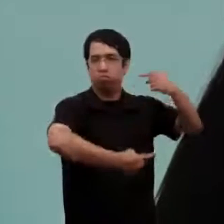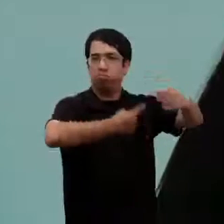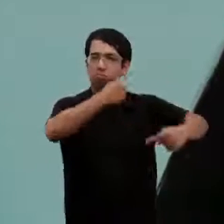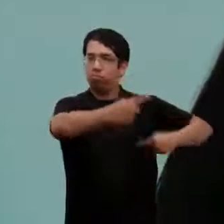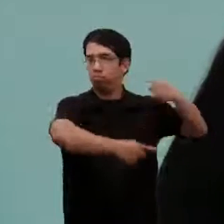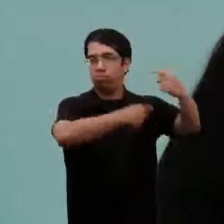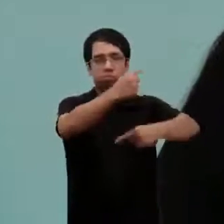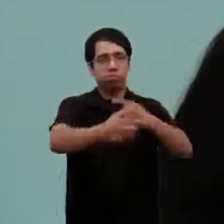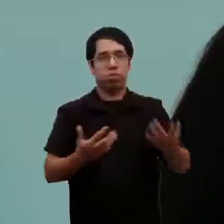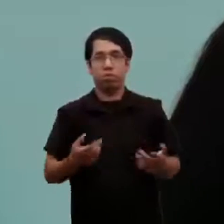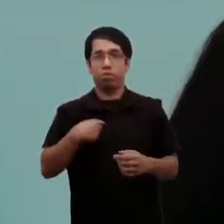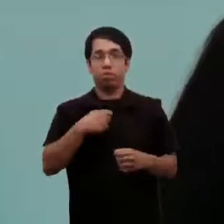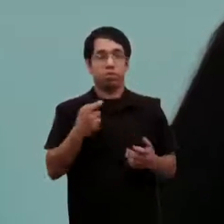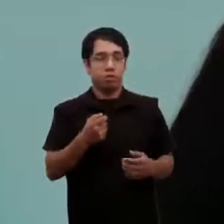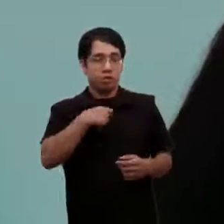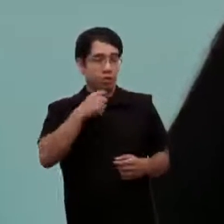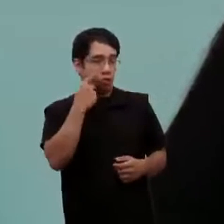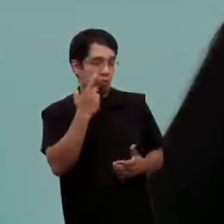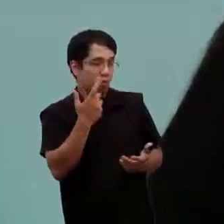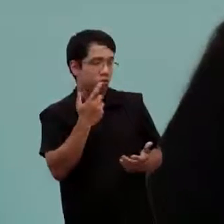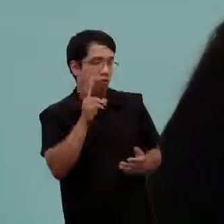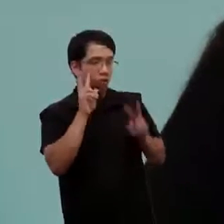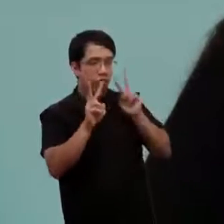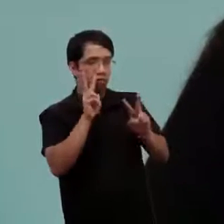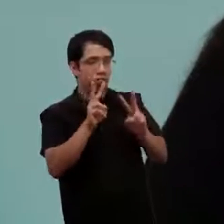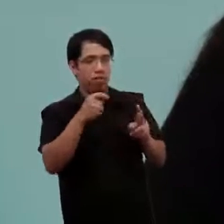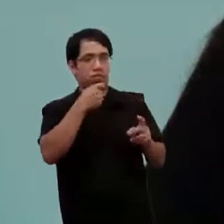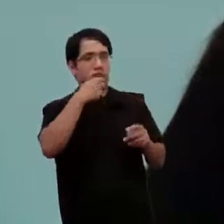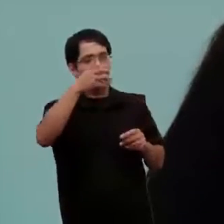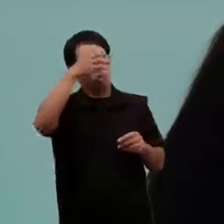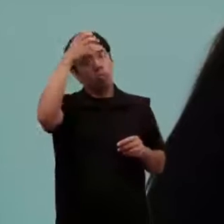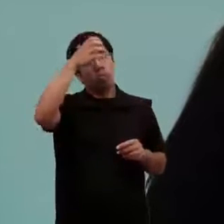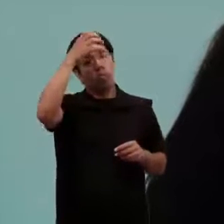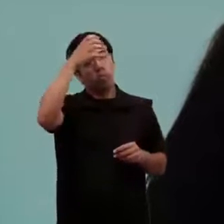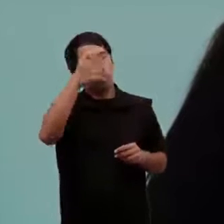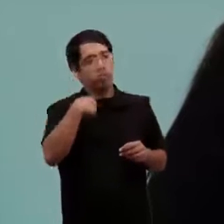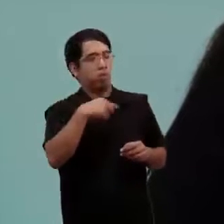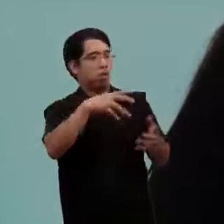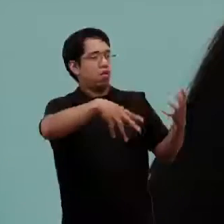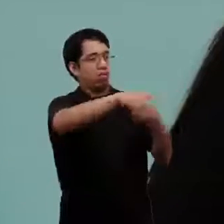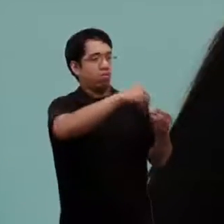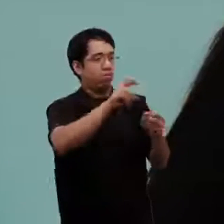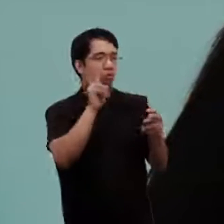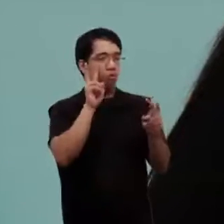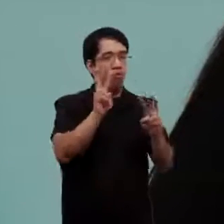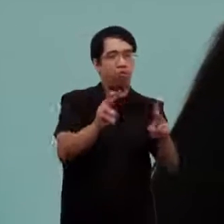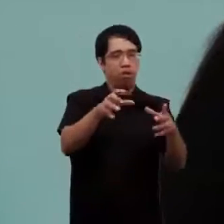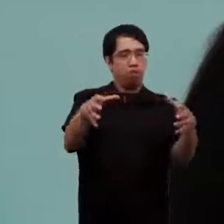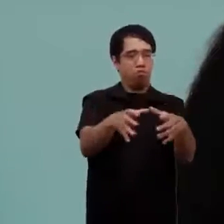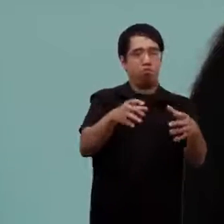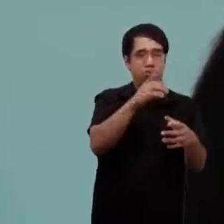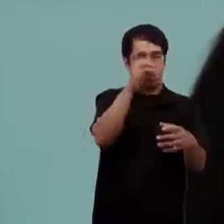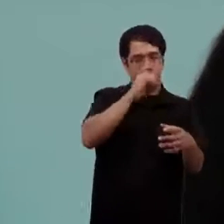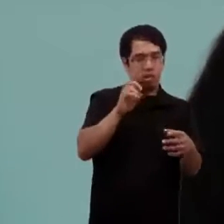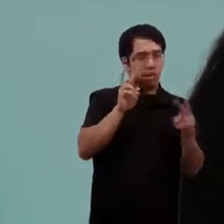cuando creemos cultura. ¿Sí? La cultura la actitud hacia el sector